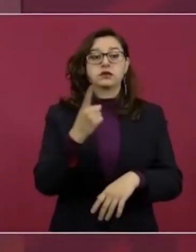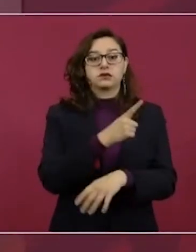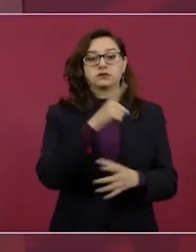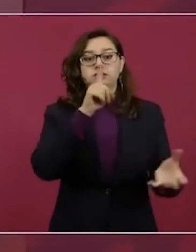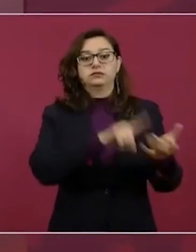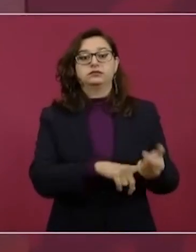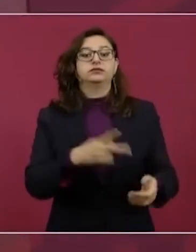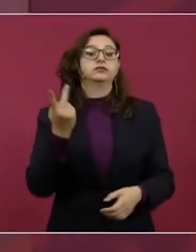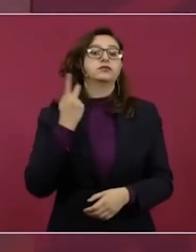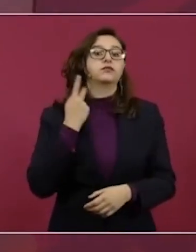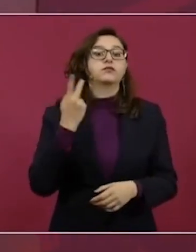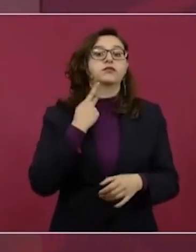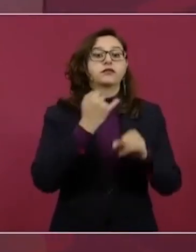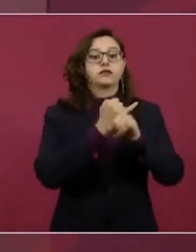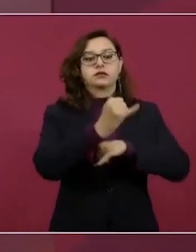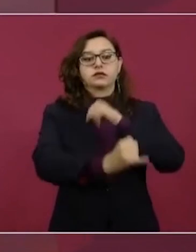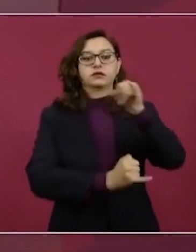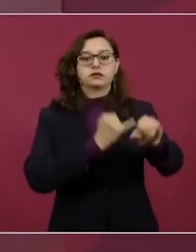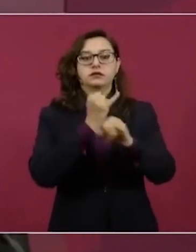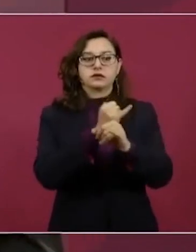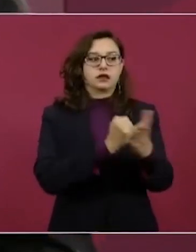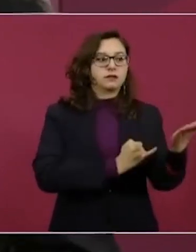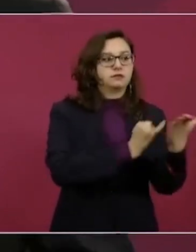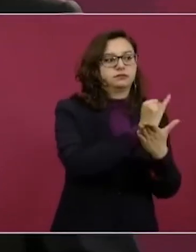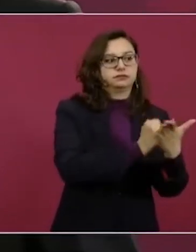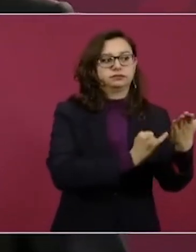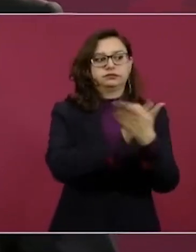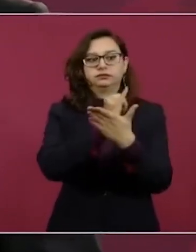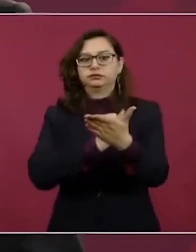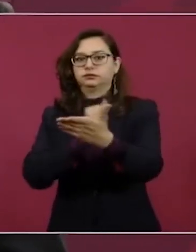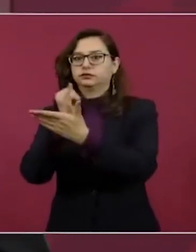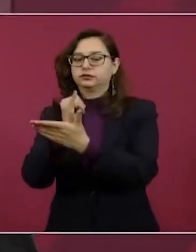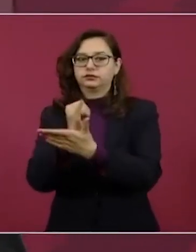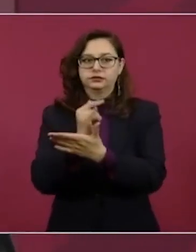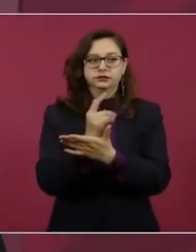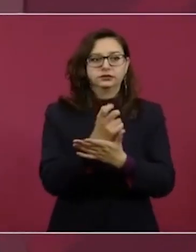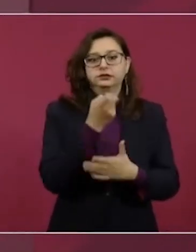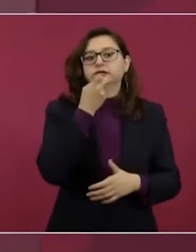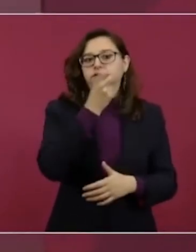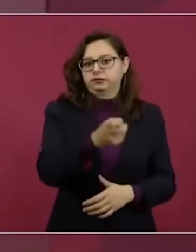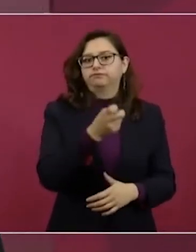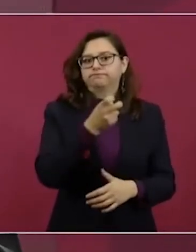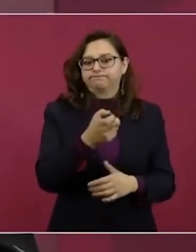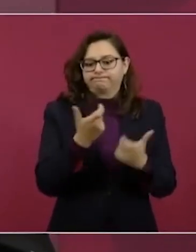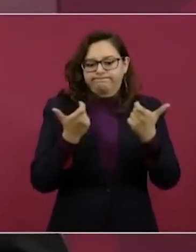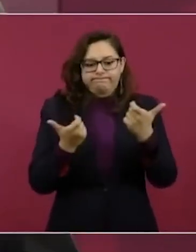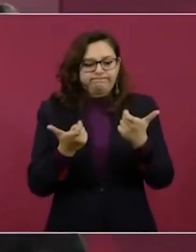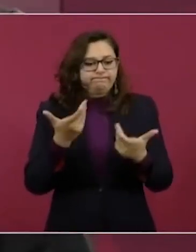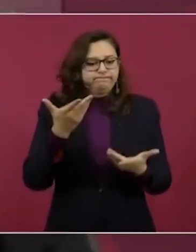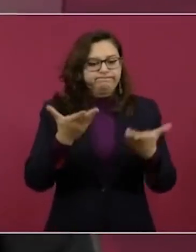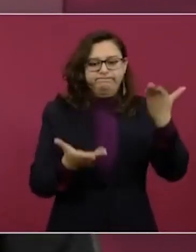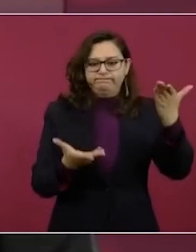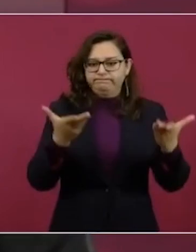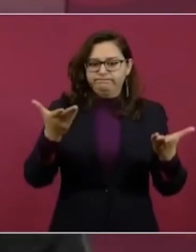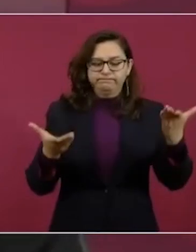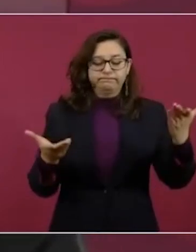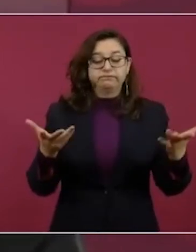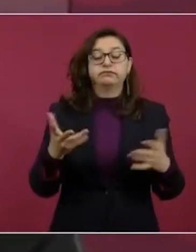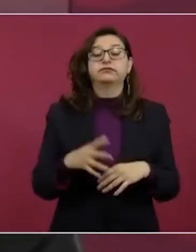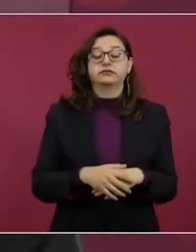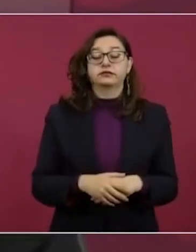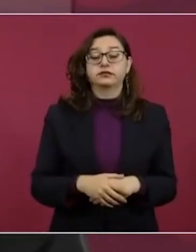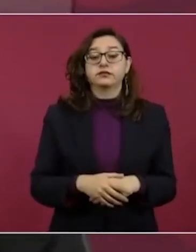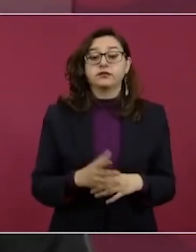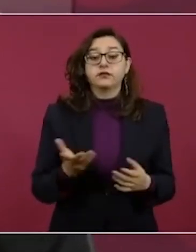Esto ha llevado a que aumente el precio del crudo, la mezcla de petróleo mexicana